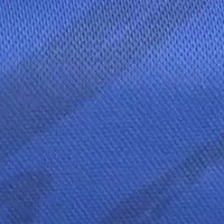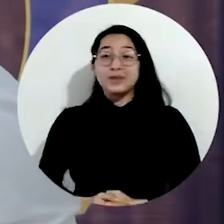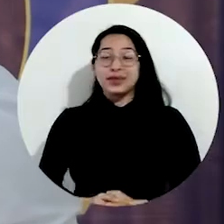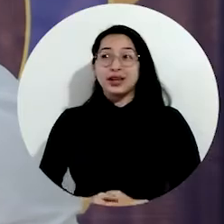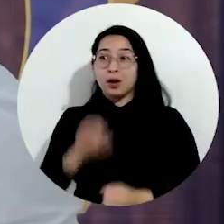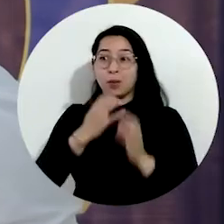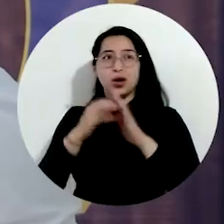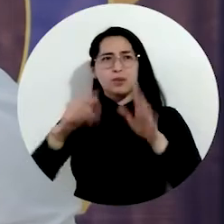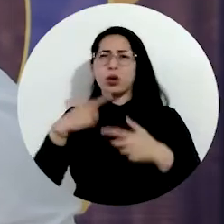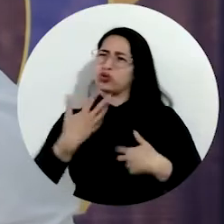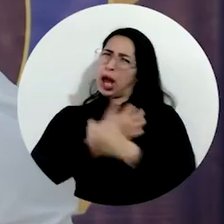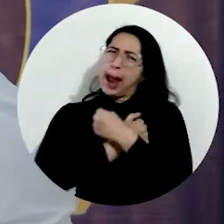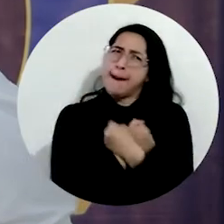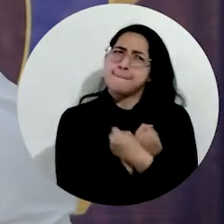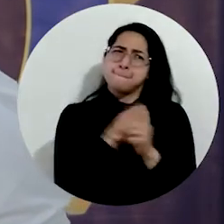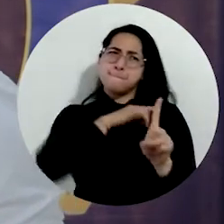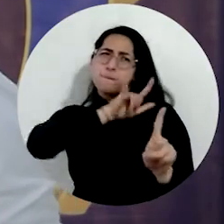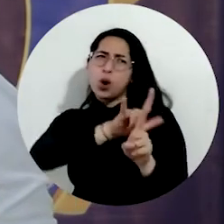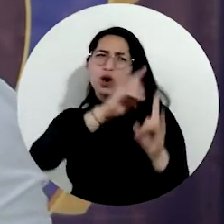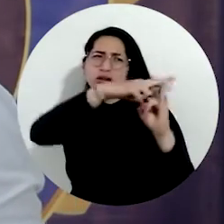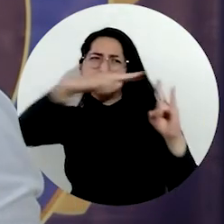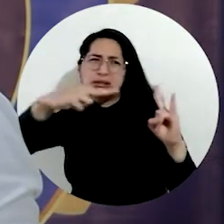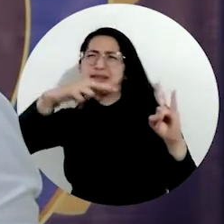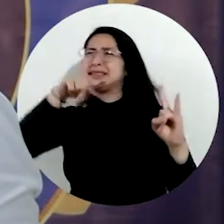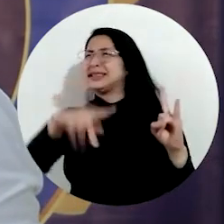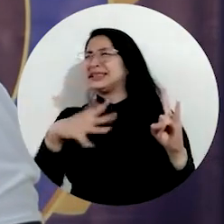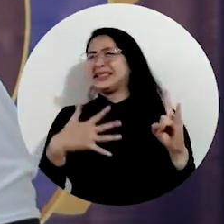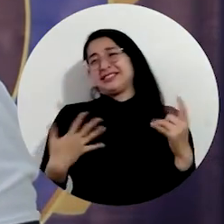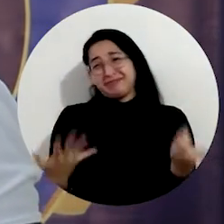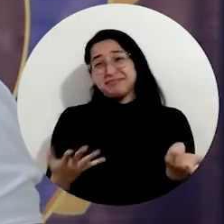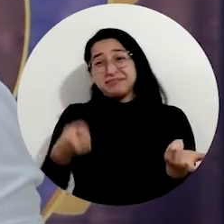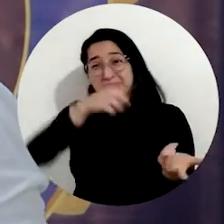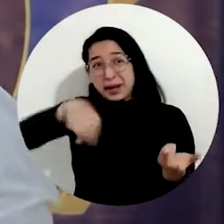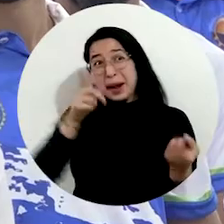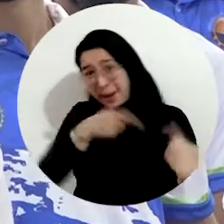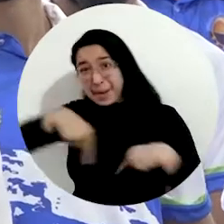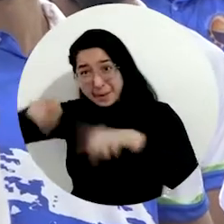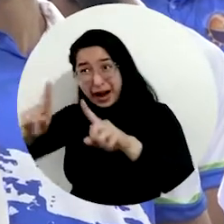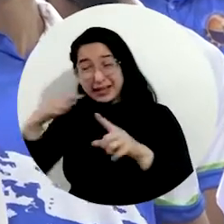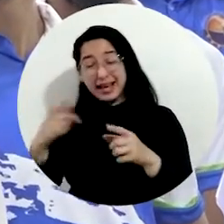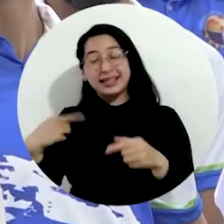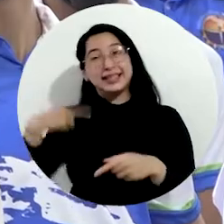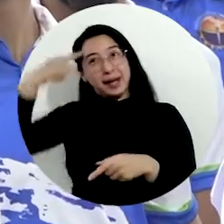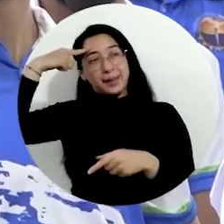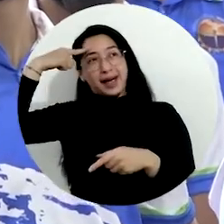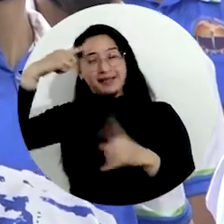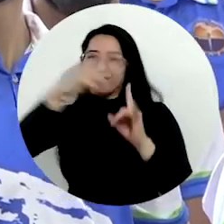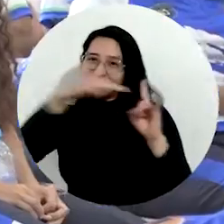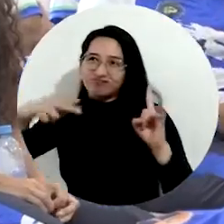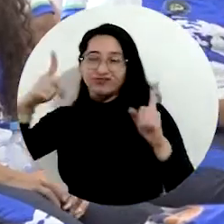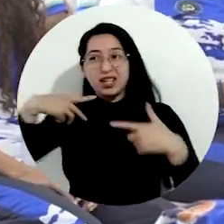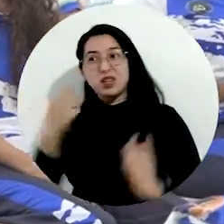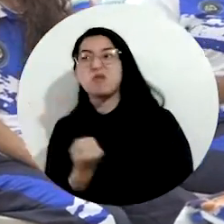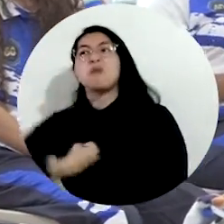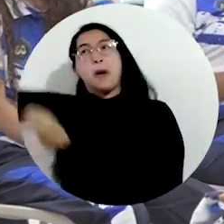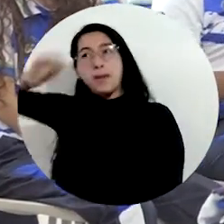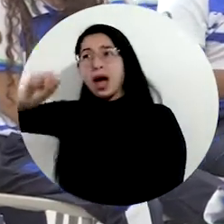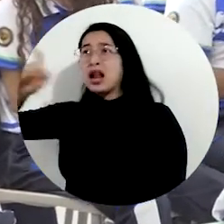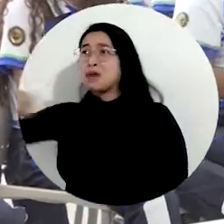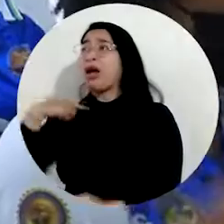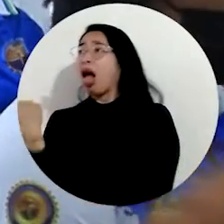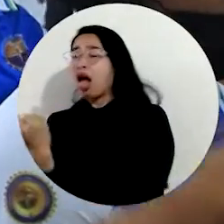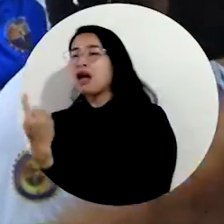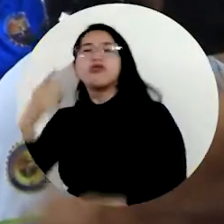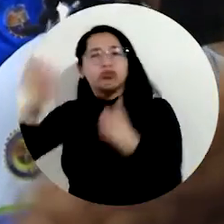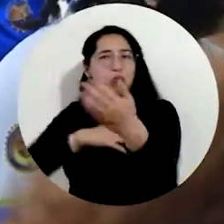Y cuando uno quiere esta universidad tanto, pues no quiere irse de ella. Así que váyanse de ella, pero vuelvan victoriosos. Y si no vuelven